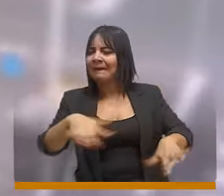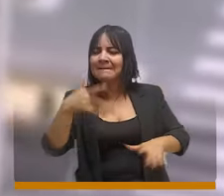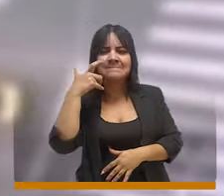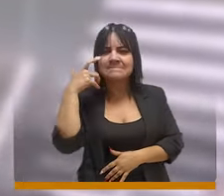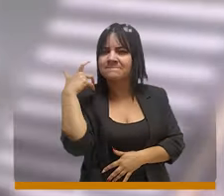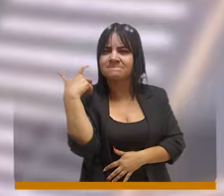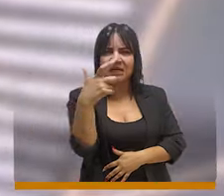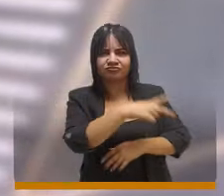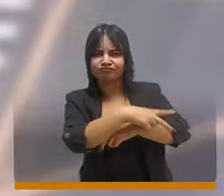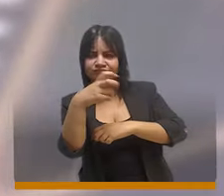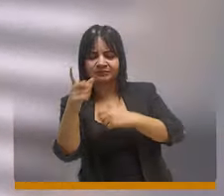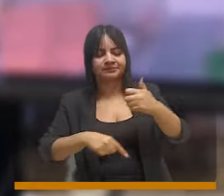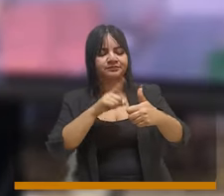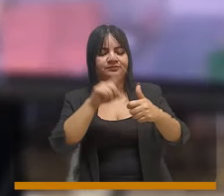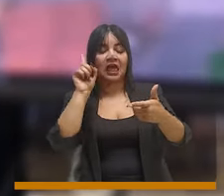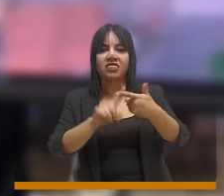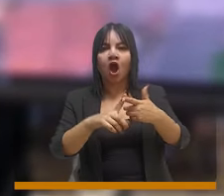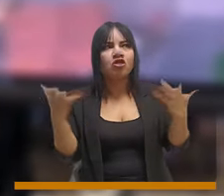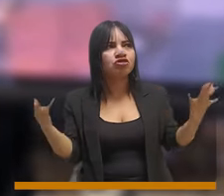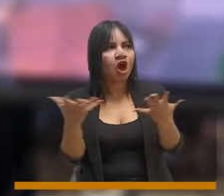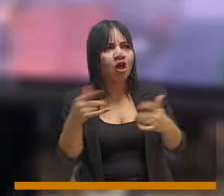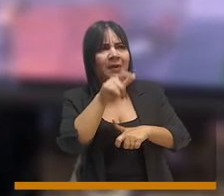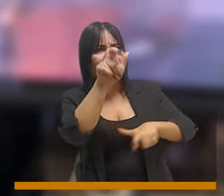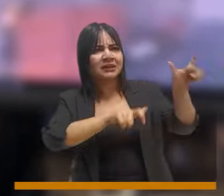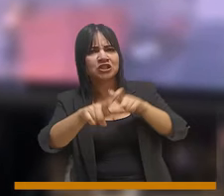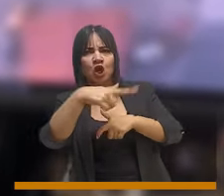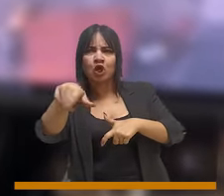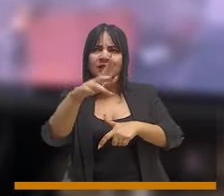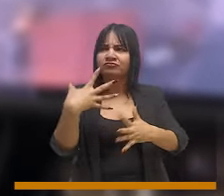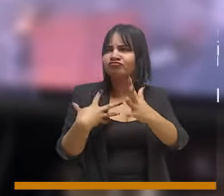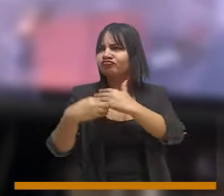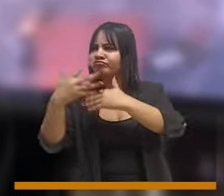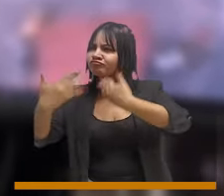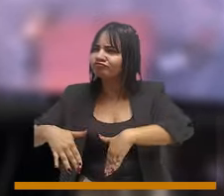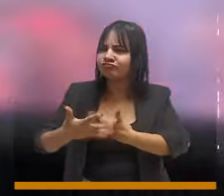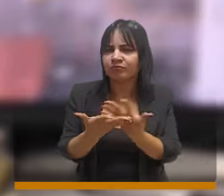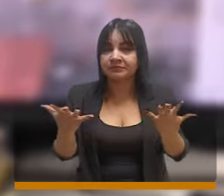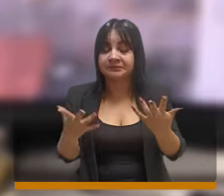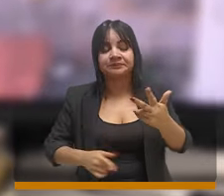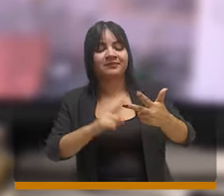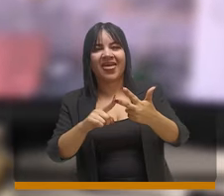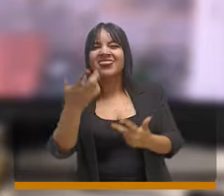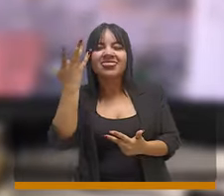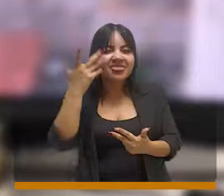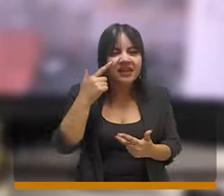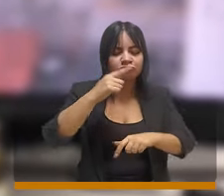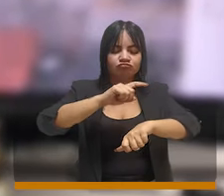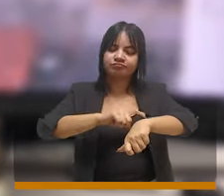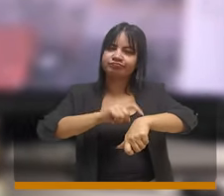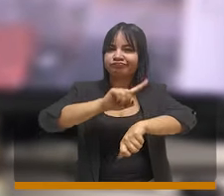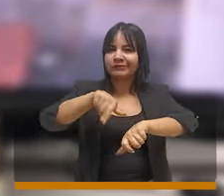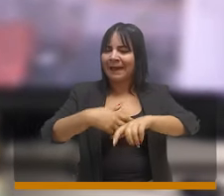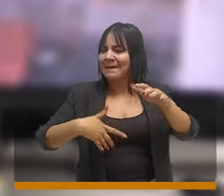que más nos afectan con el tema del atraco. Dos, desde dónde salen estas personas cuando salen a robarnos. Tres, cuáles son los días y las